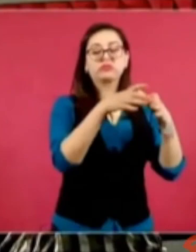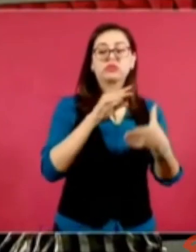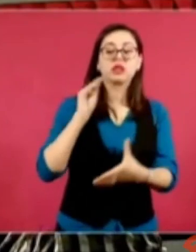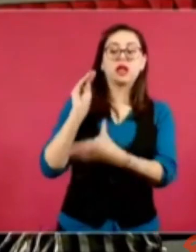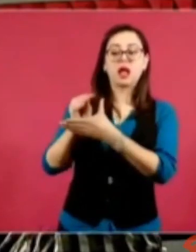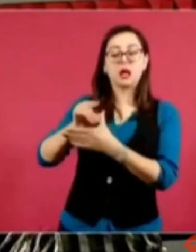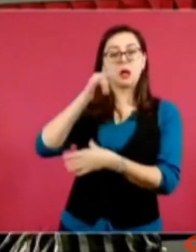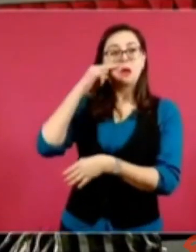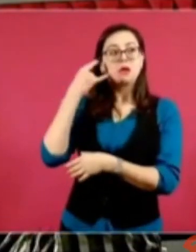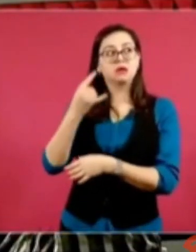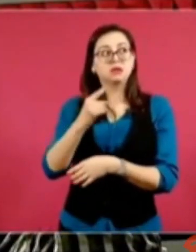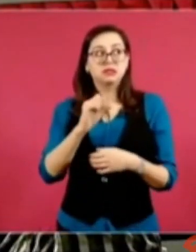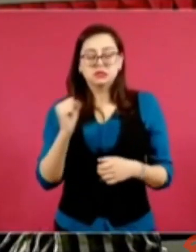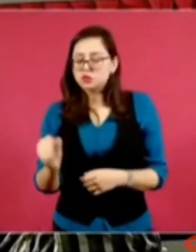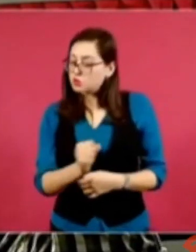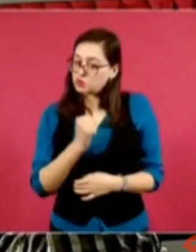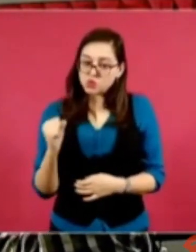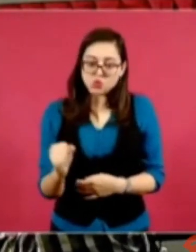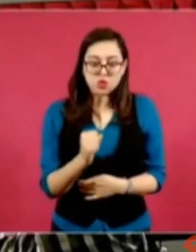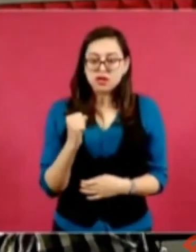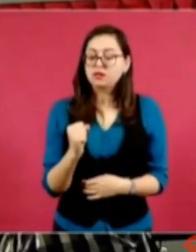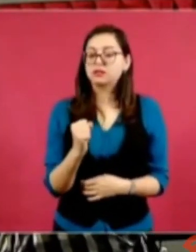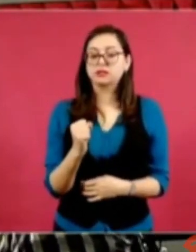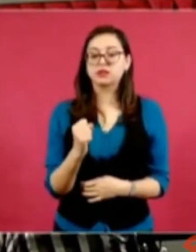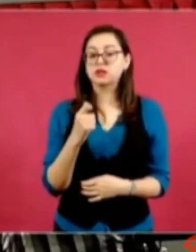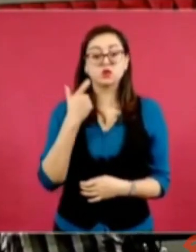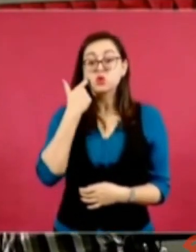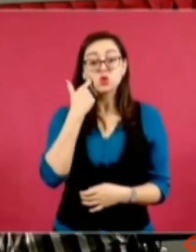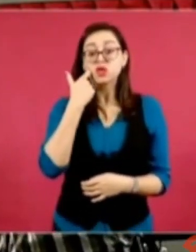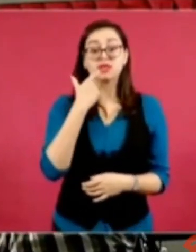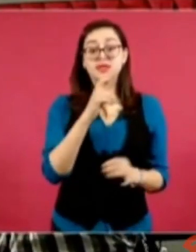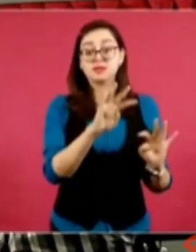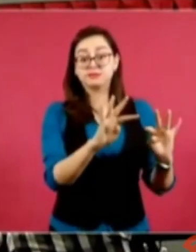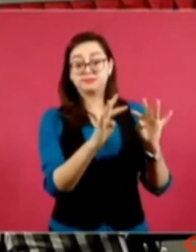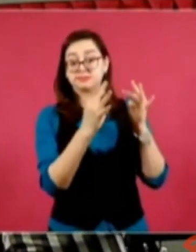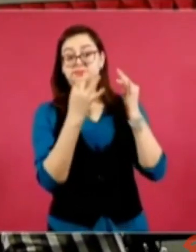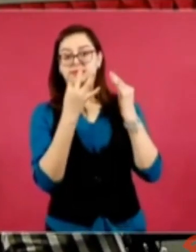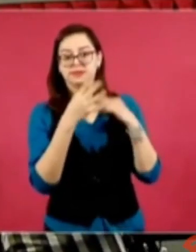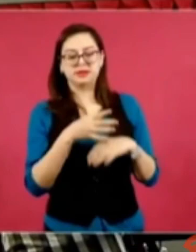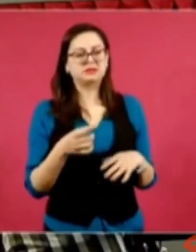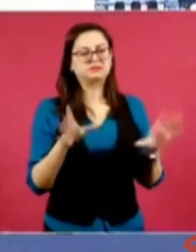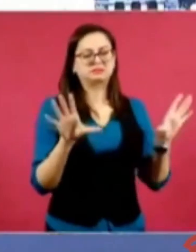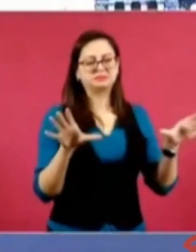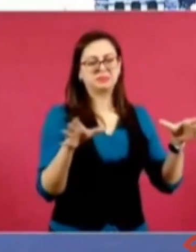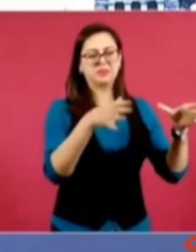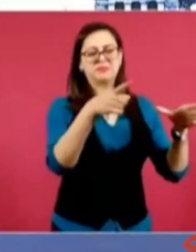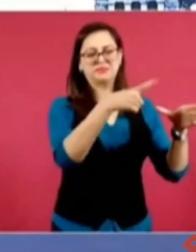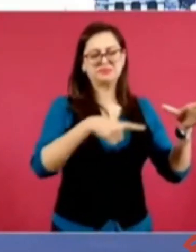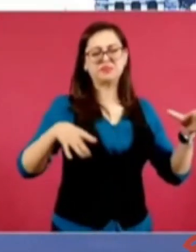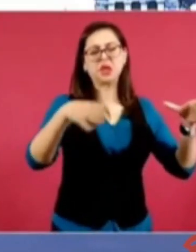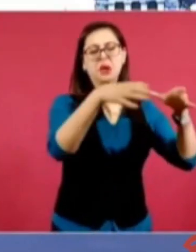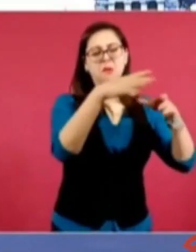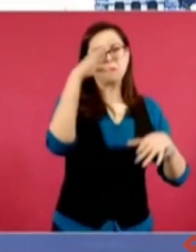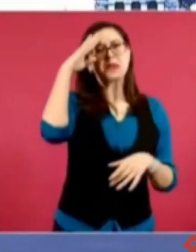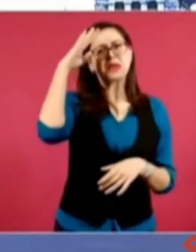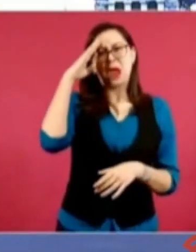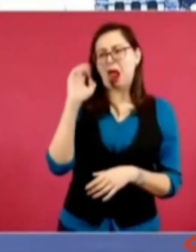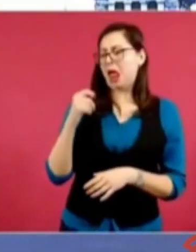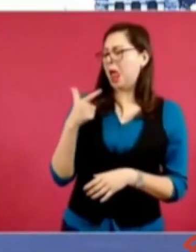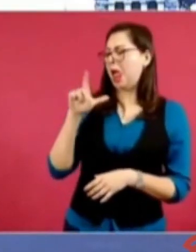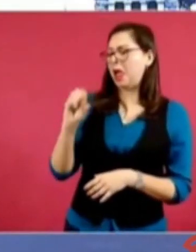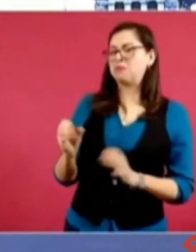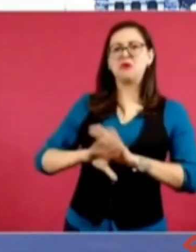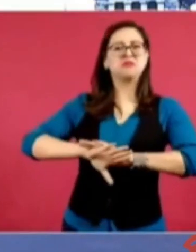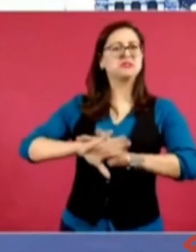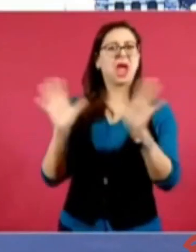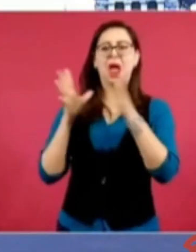de que me dieron por muerto políticamente hablando porque me fui